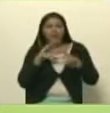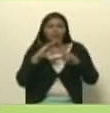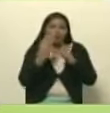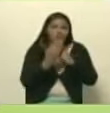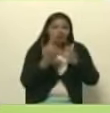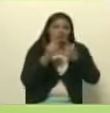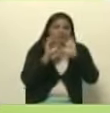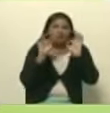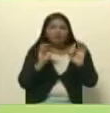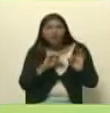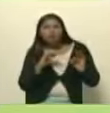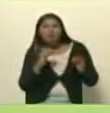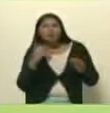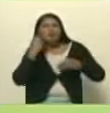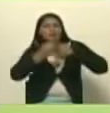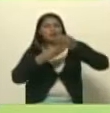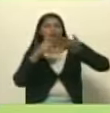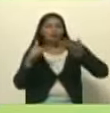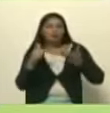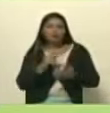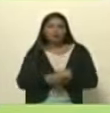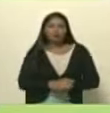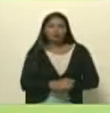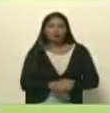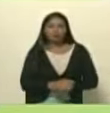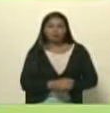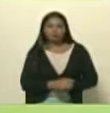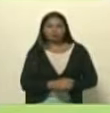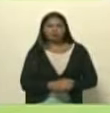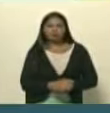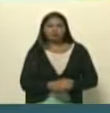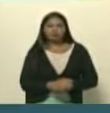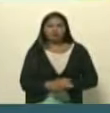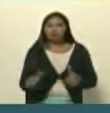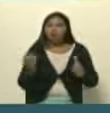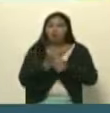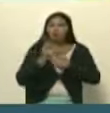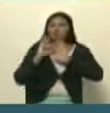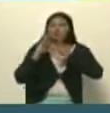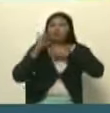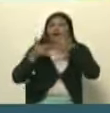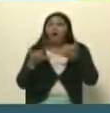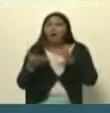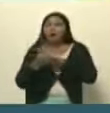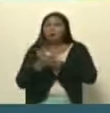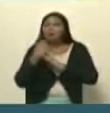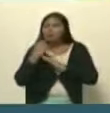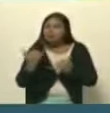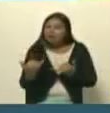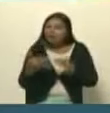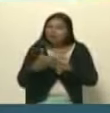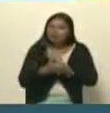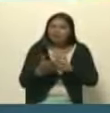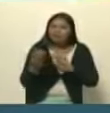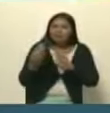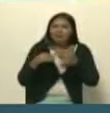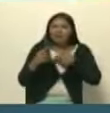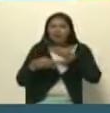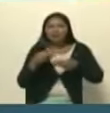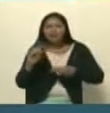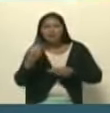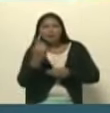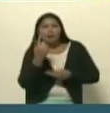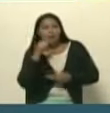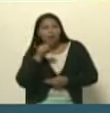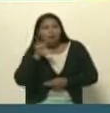distinta un modo distinto de hacer las cosas rescato de lo que acaba de comentar lo que decía que sería la primera vez